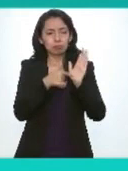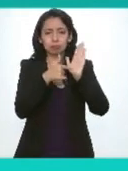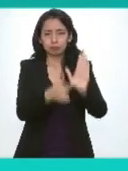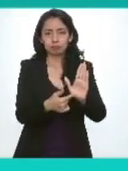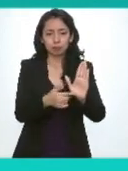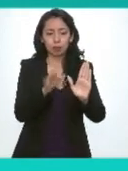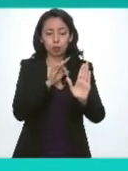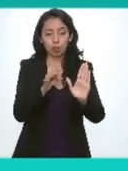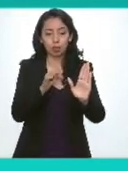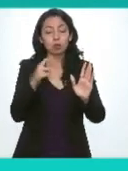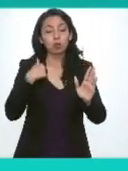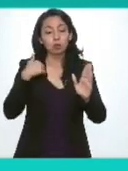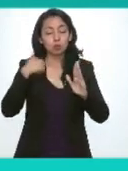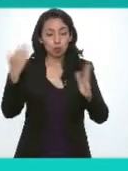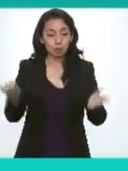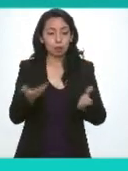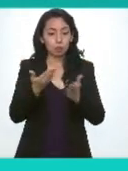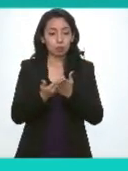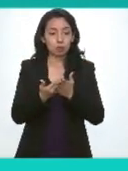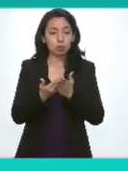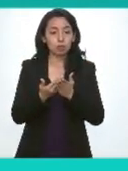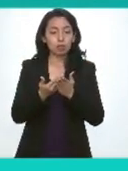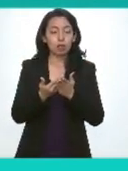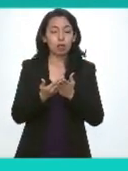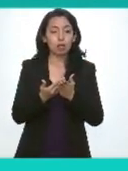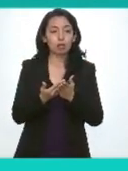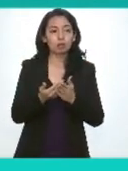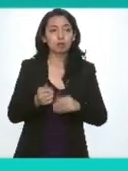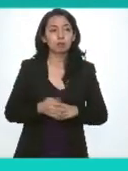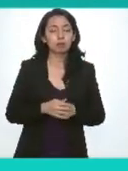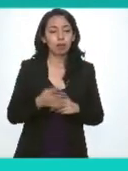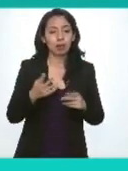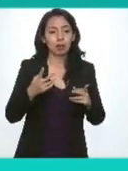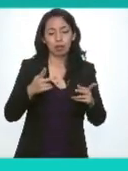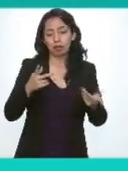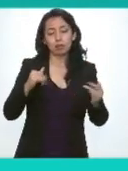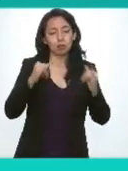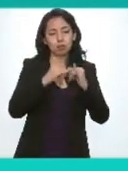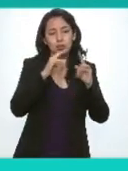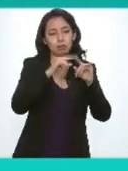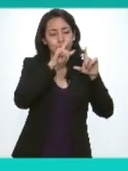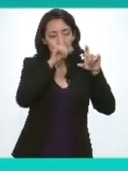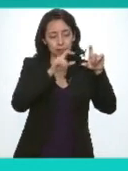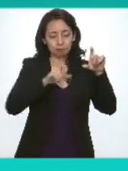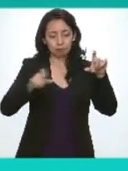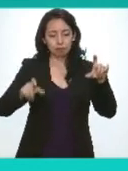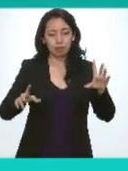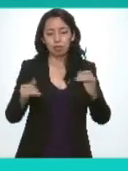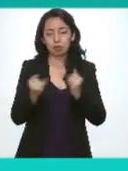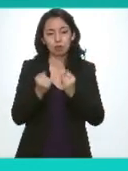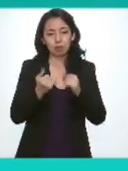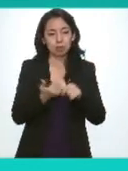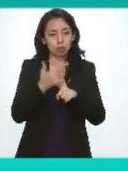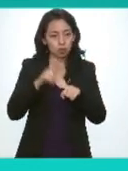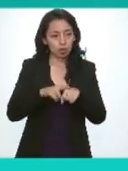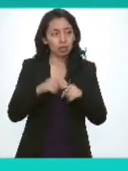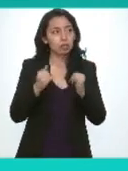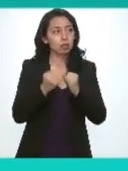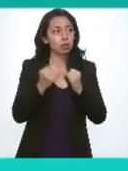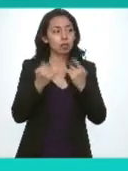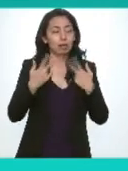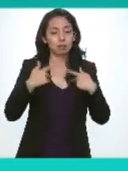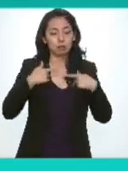la propuesta que se acercó a cada uno de los órganos garantes locales y el nacional y a los integrantes